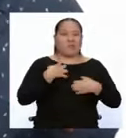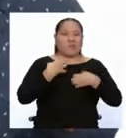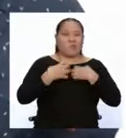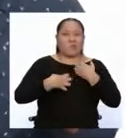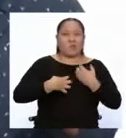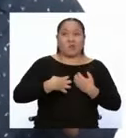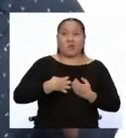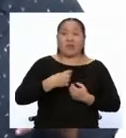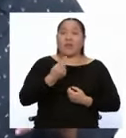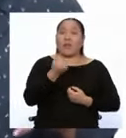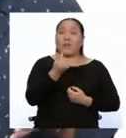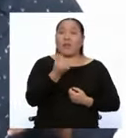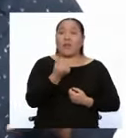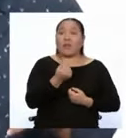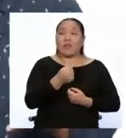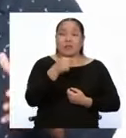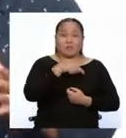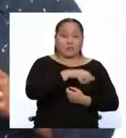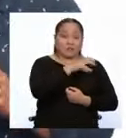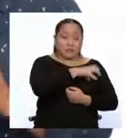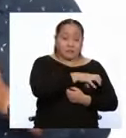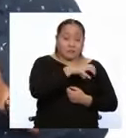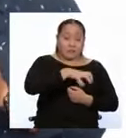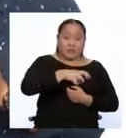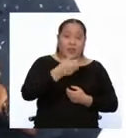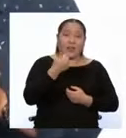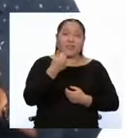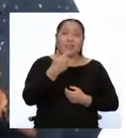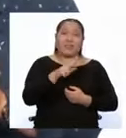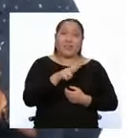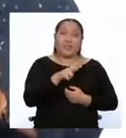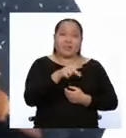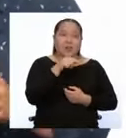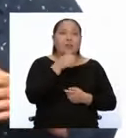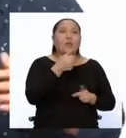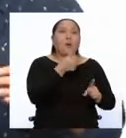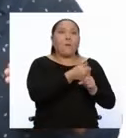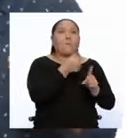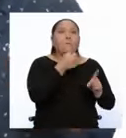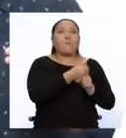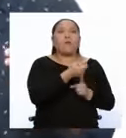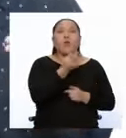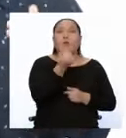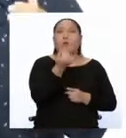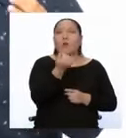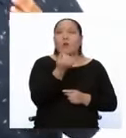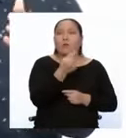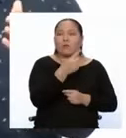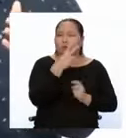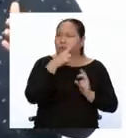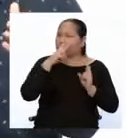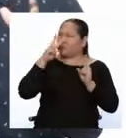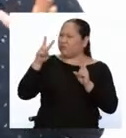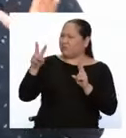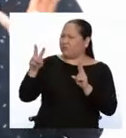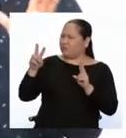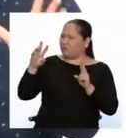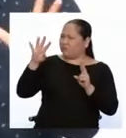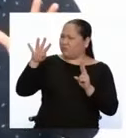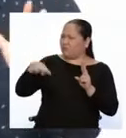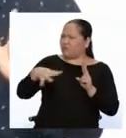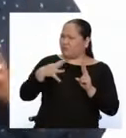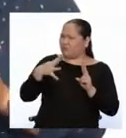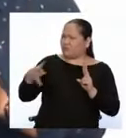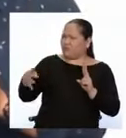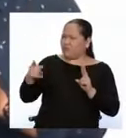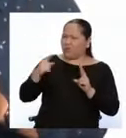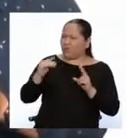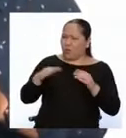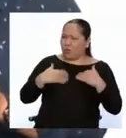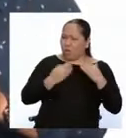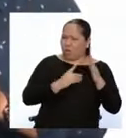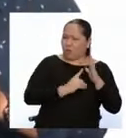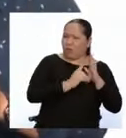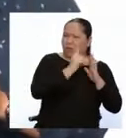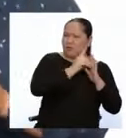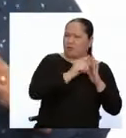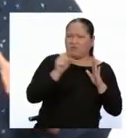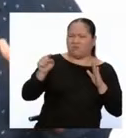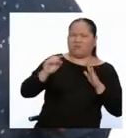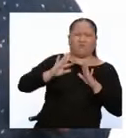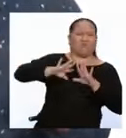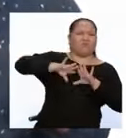colonias norteamericanas desarrollaron un sistema económico propio y empezaron a ver a los británicos como una barrera para su desarrollo.